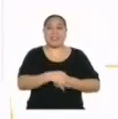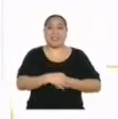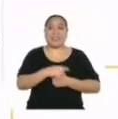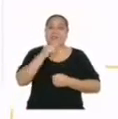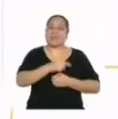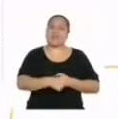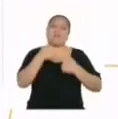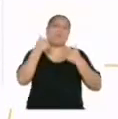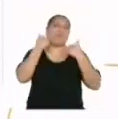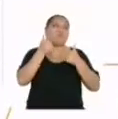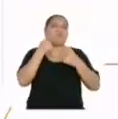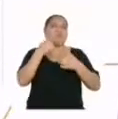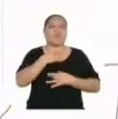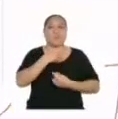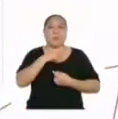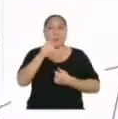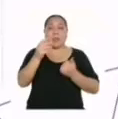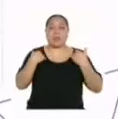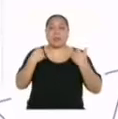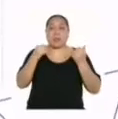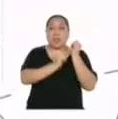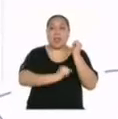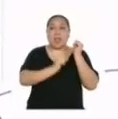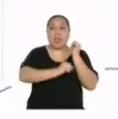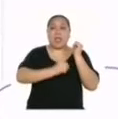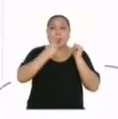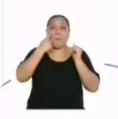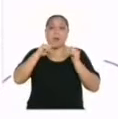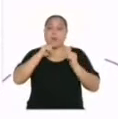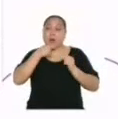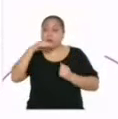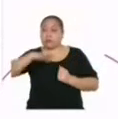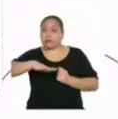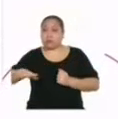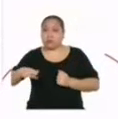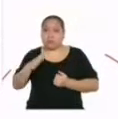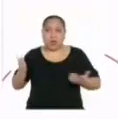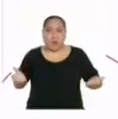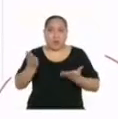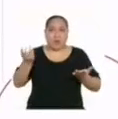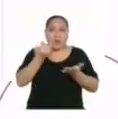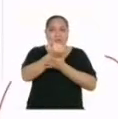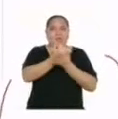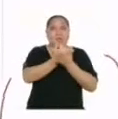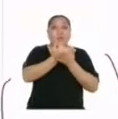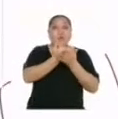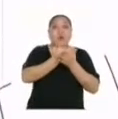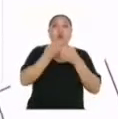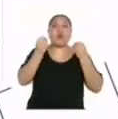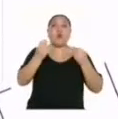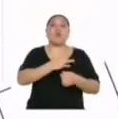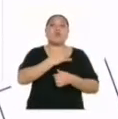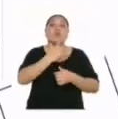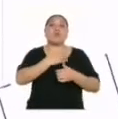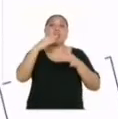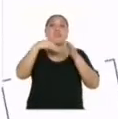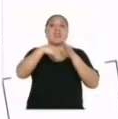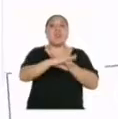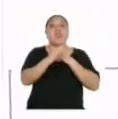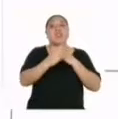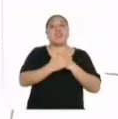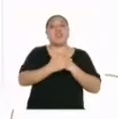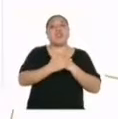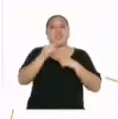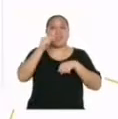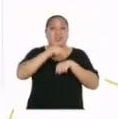Esta es bien chévere. Y si tienen un hermano o hermana menor, pueden animarlas a dibujar cómo están viviendo su cuarentena. O mucho